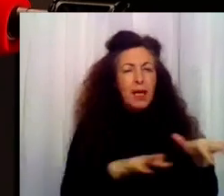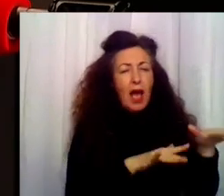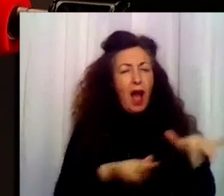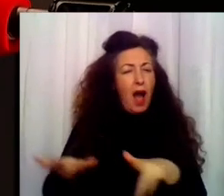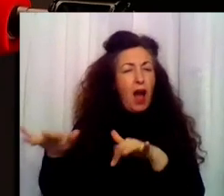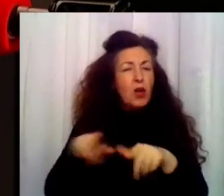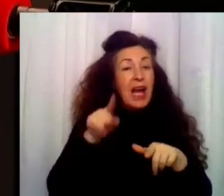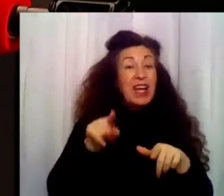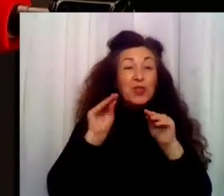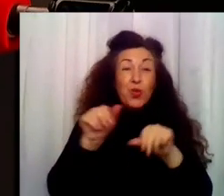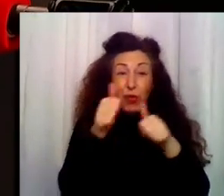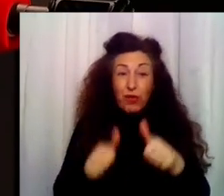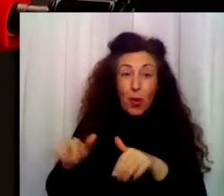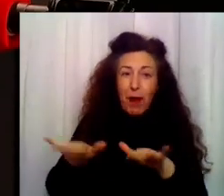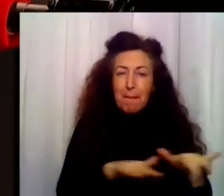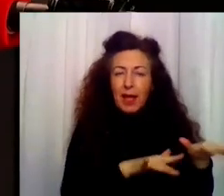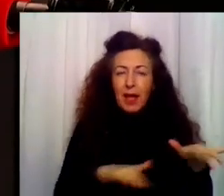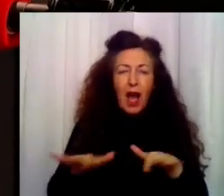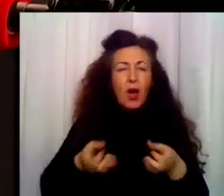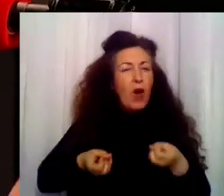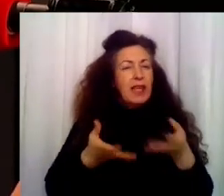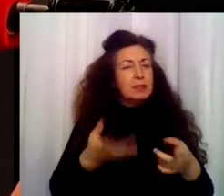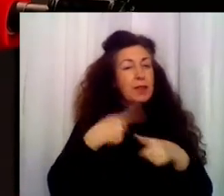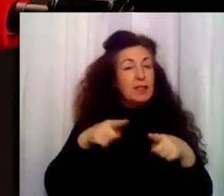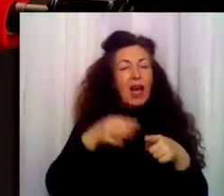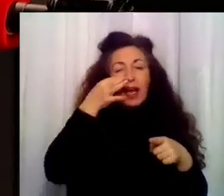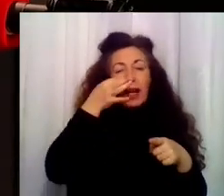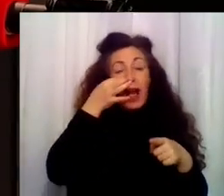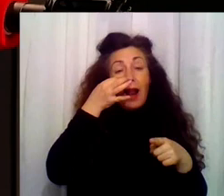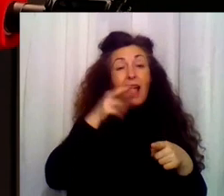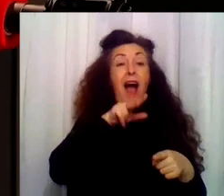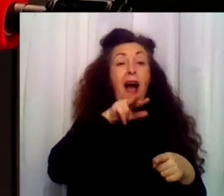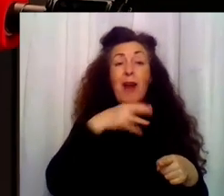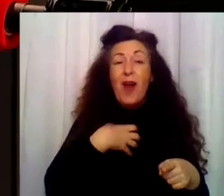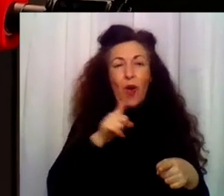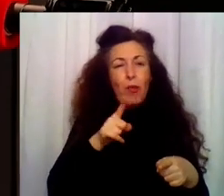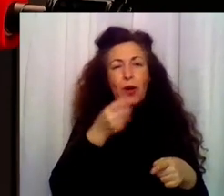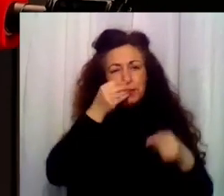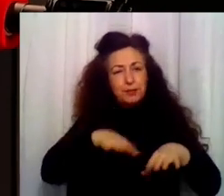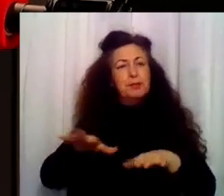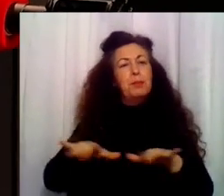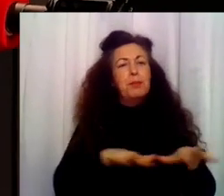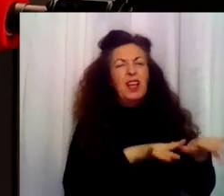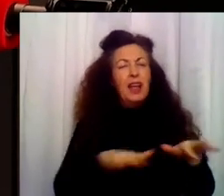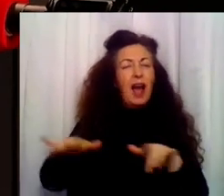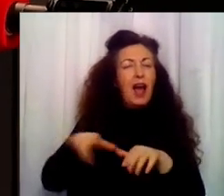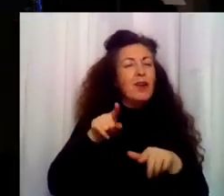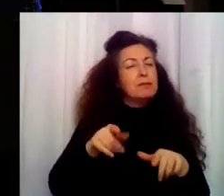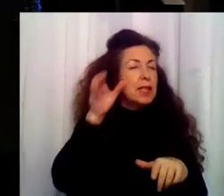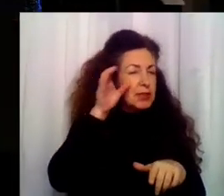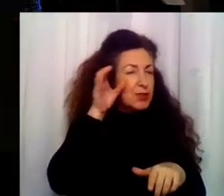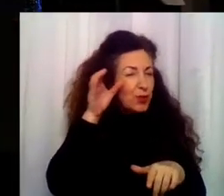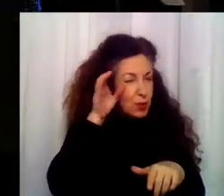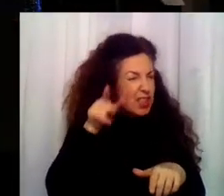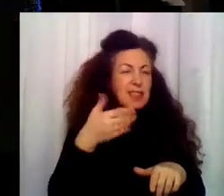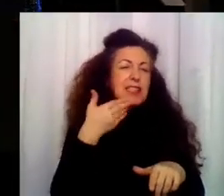tocaba expresaba aquello que no se atrevía a decir. Es transparente. Solo se trata de prestar atención. Mire,